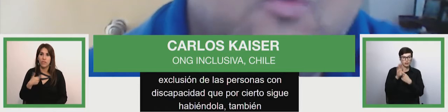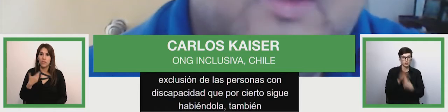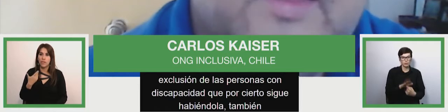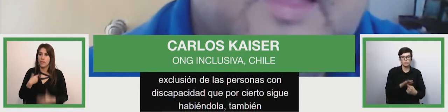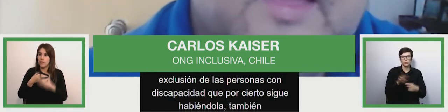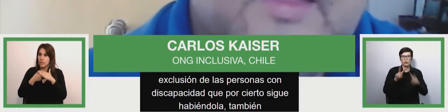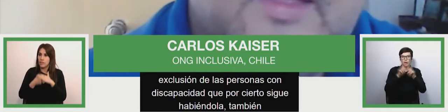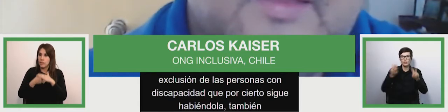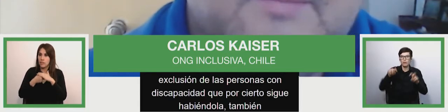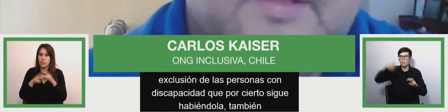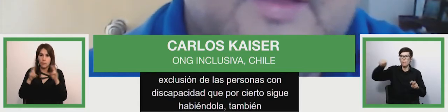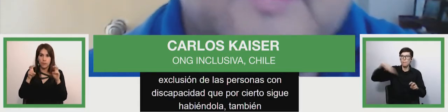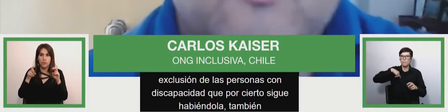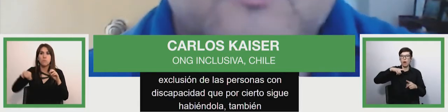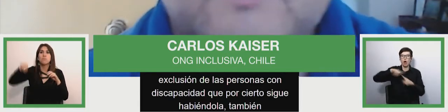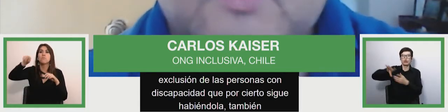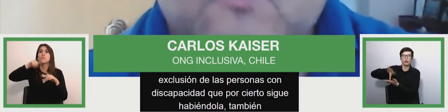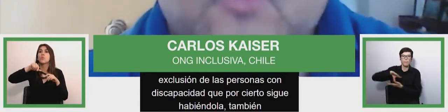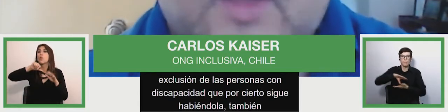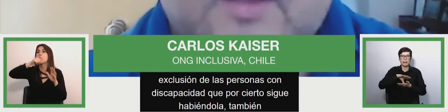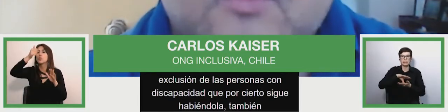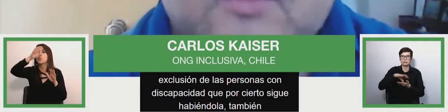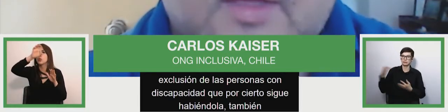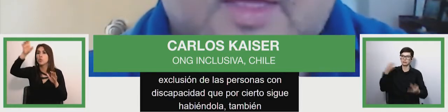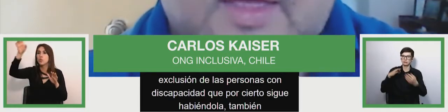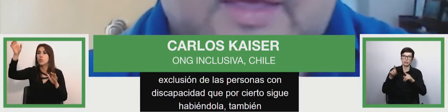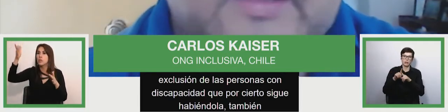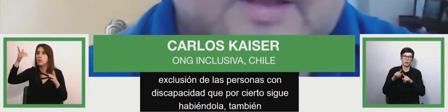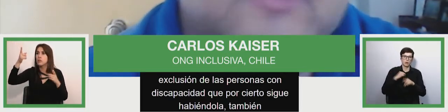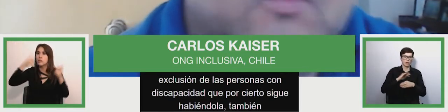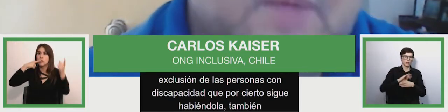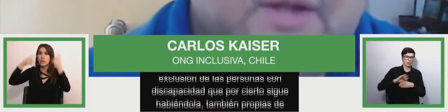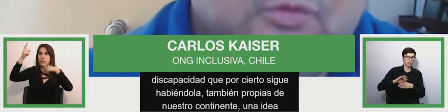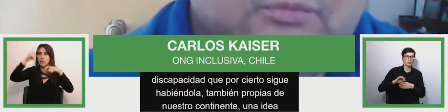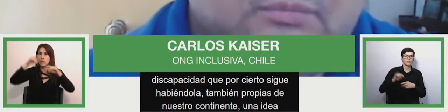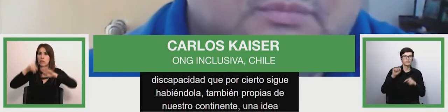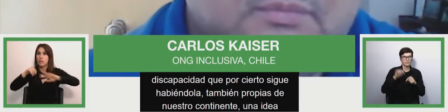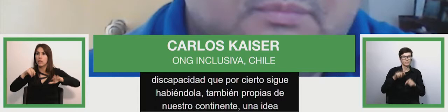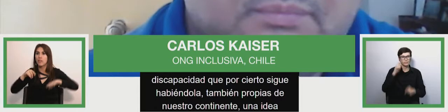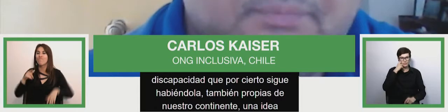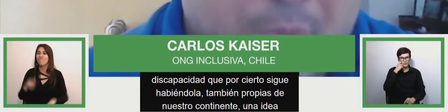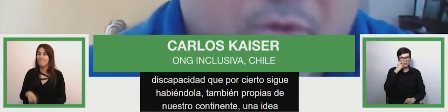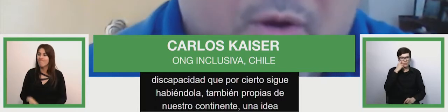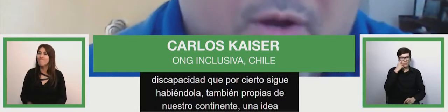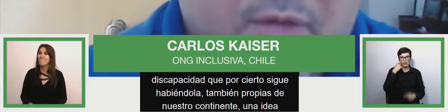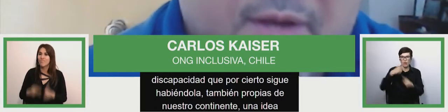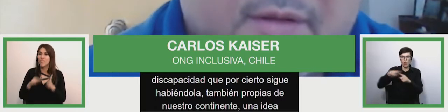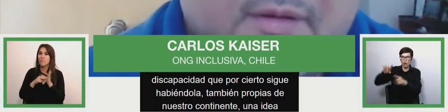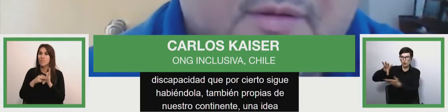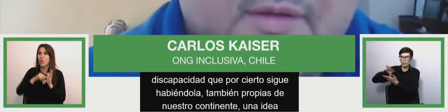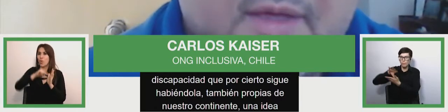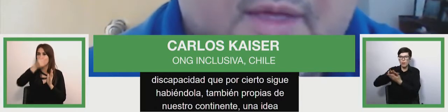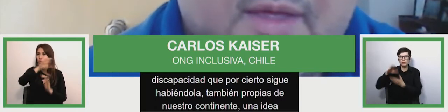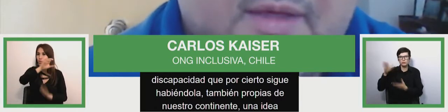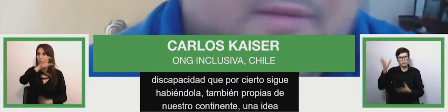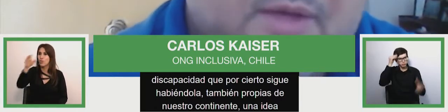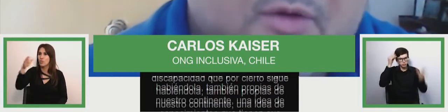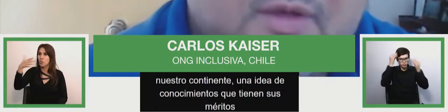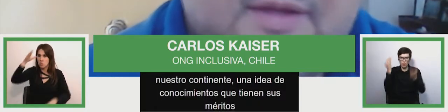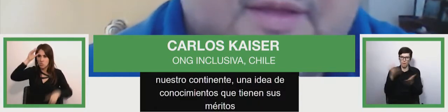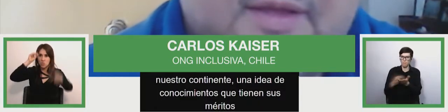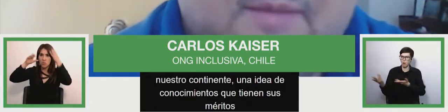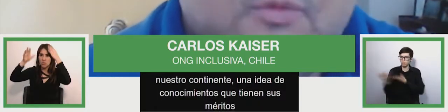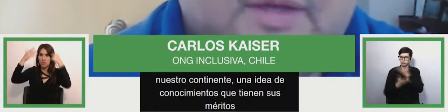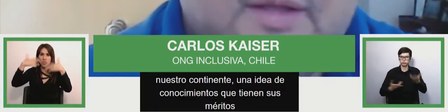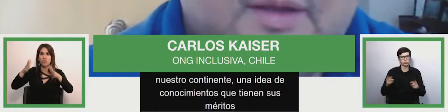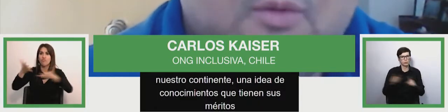una idea de depender de conocimientos foráneos que tienen sus méritos por dios que lo tienen quiero